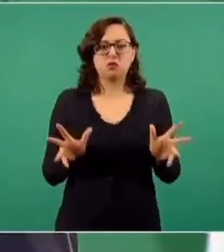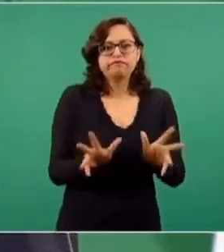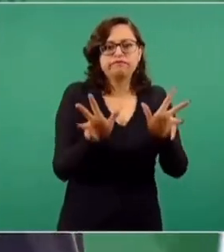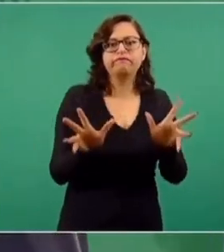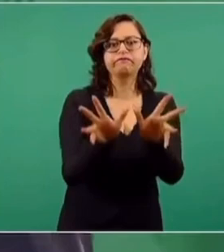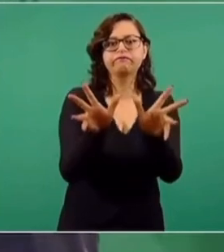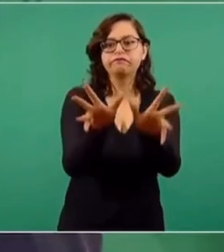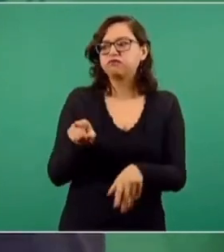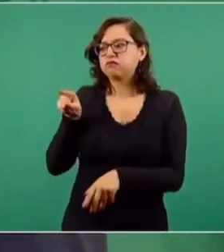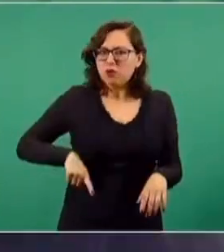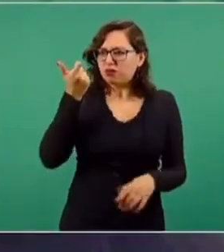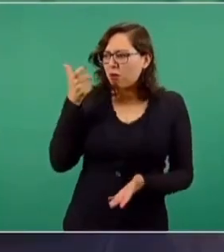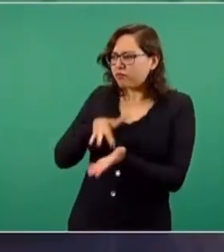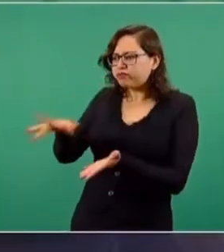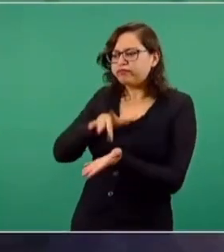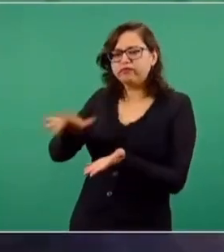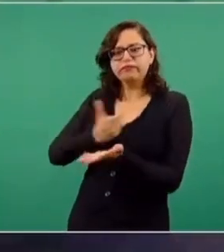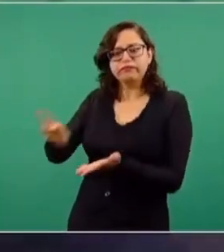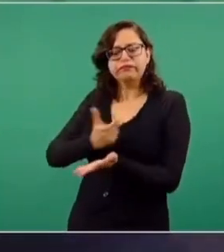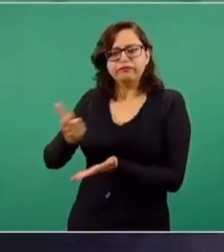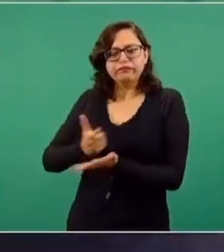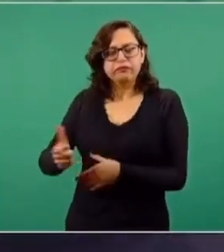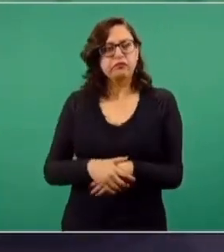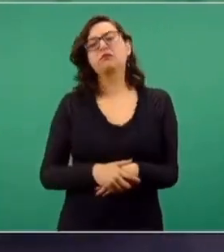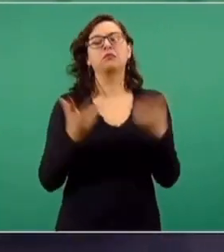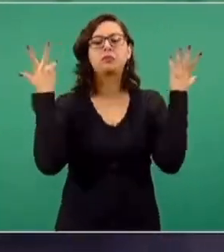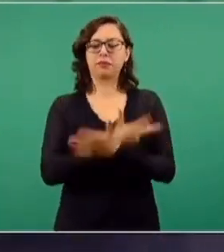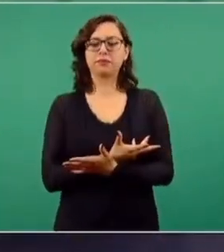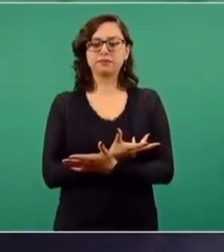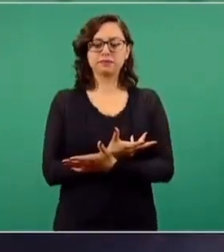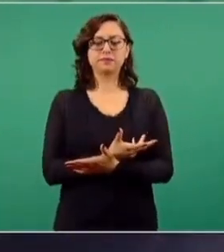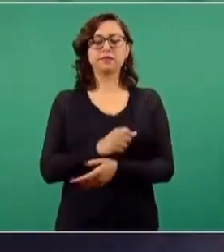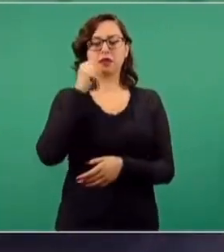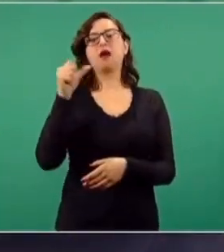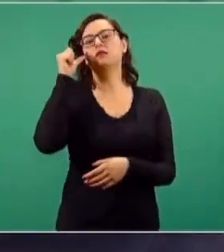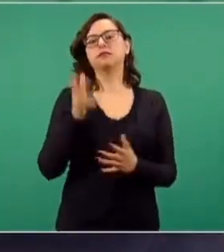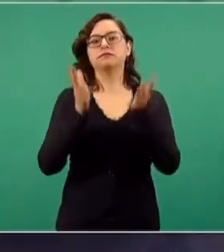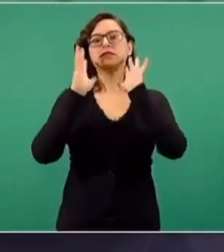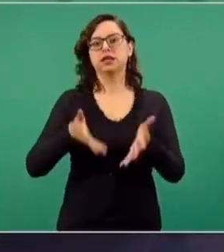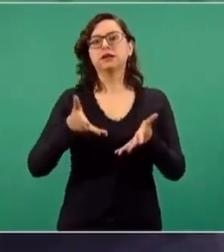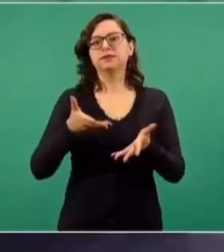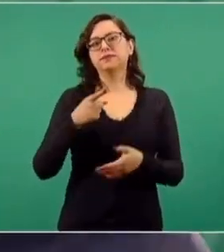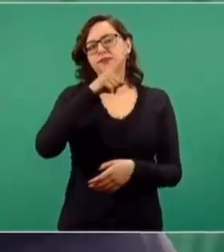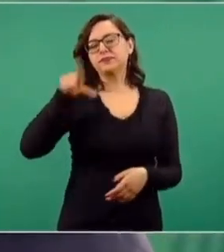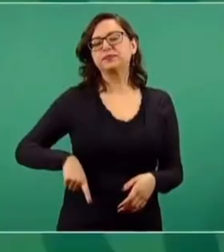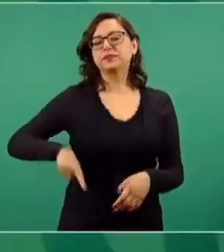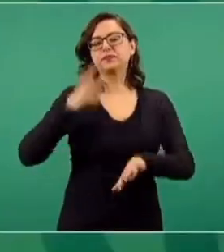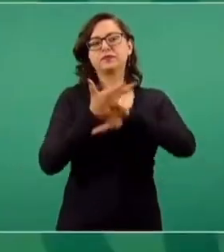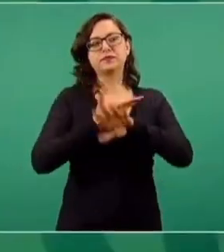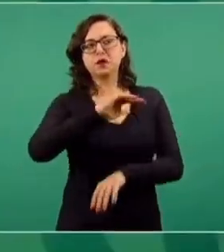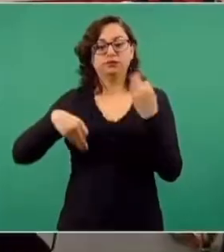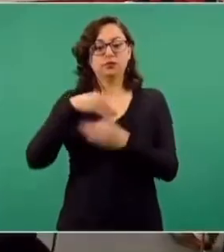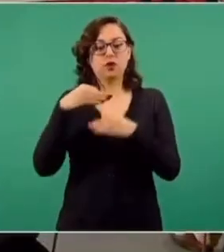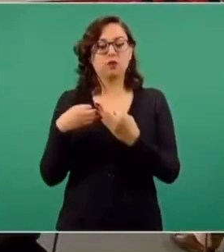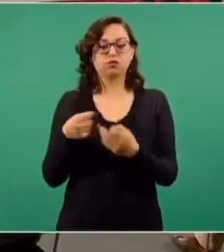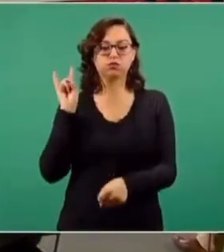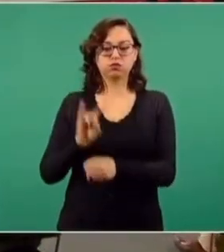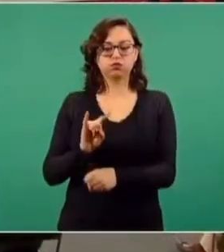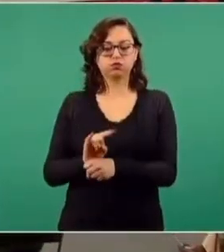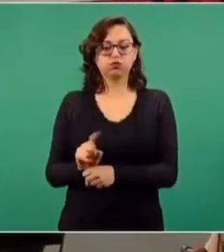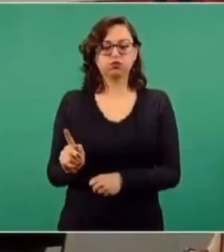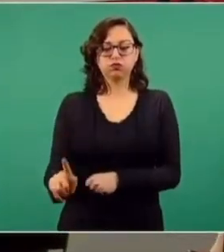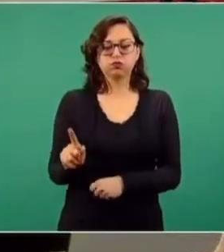promoción de amparos. Entonces, ayer presentamos ya una nota diplomática pidiendo al gobierno de Estados Unidos una explicación porque